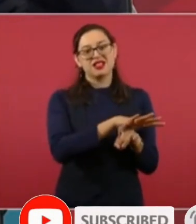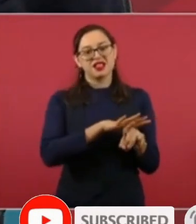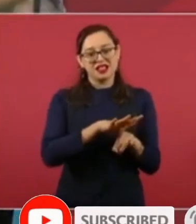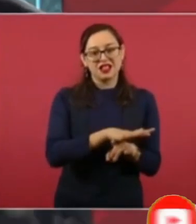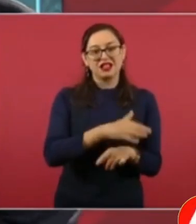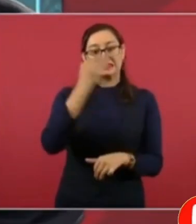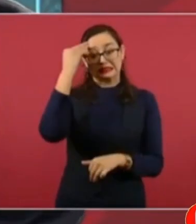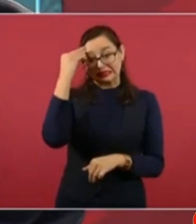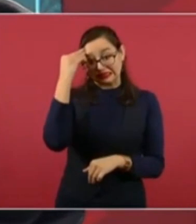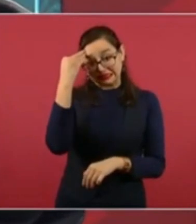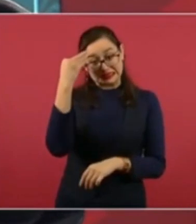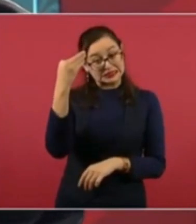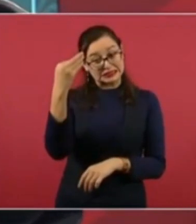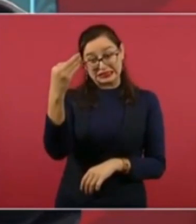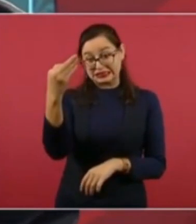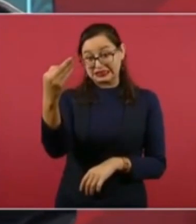lleva tiempo